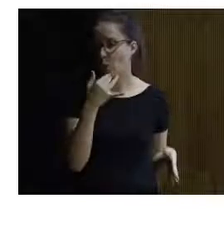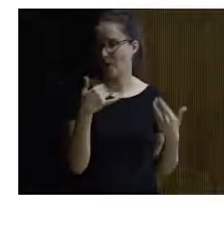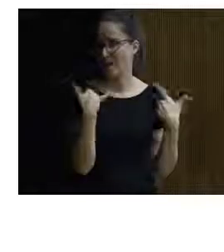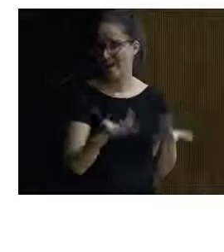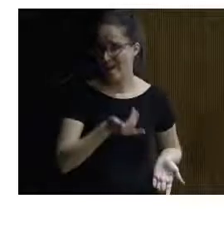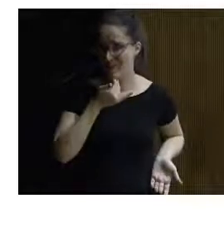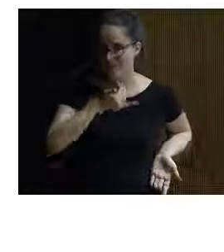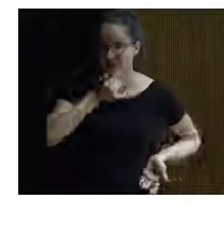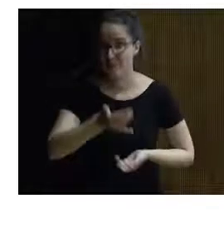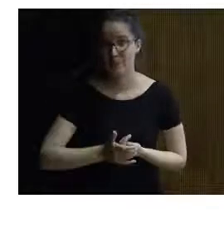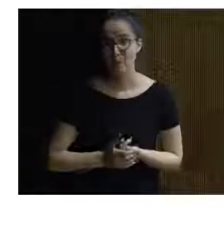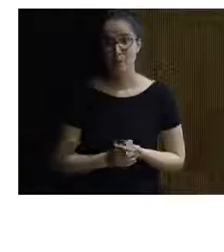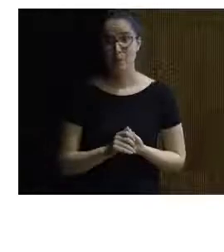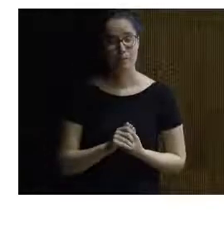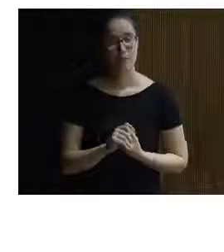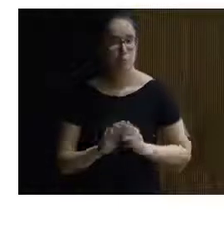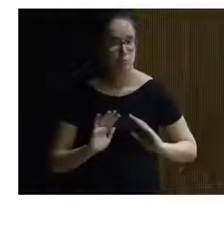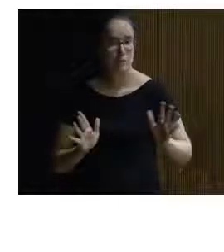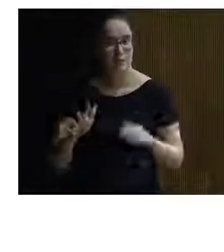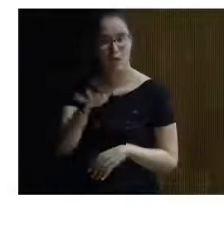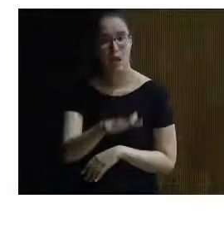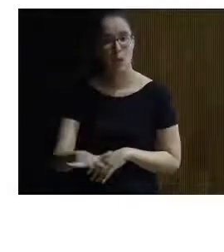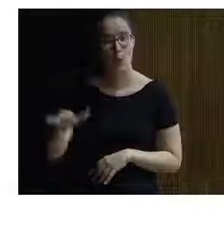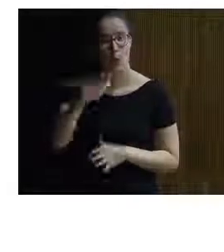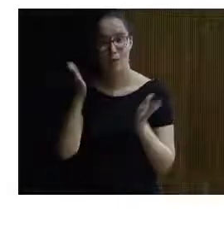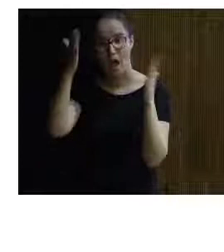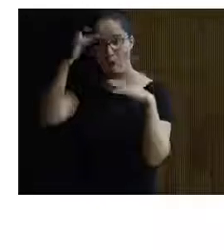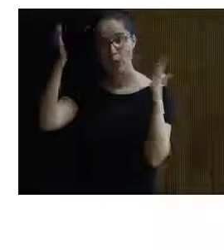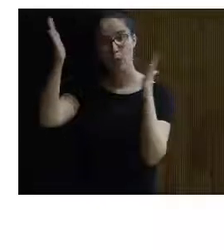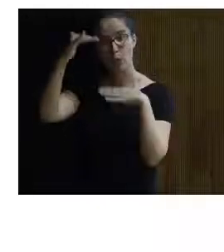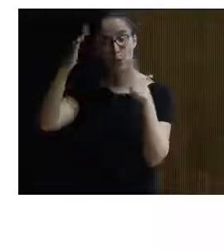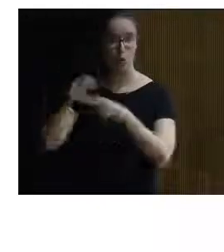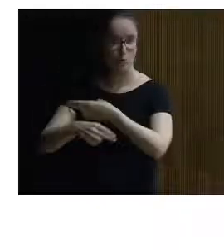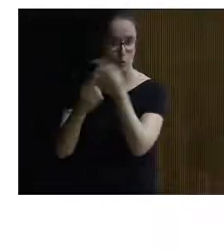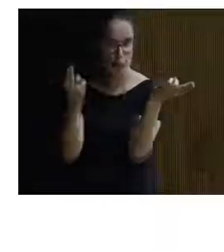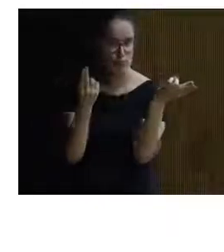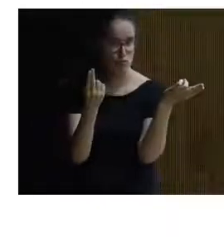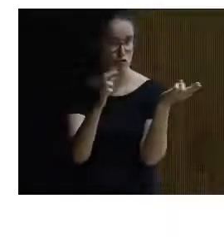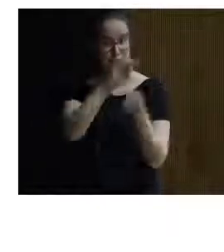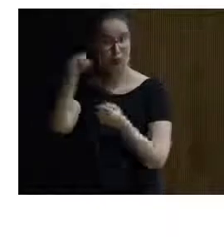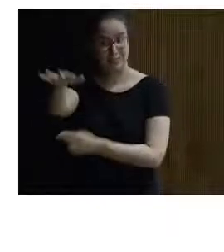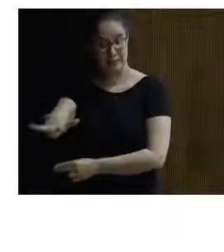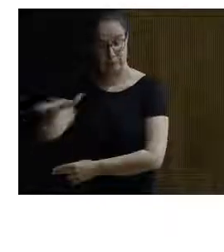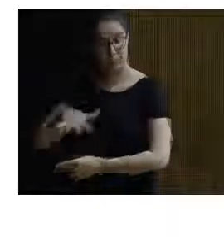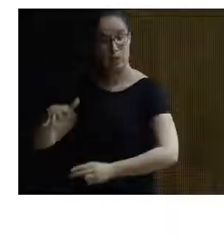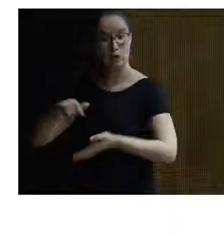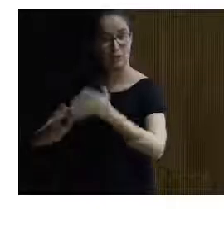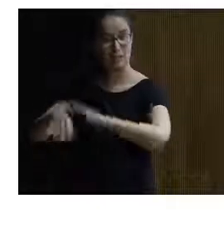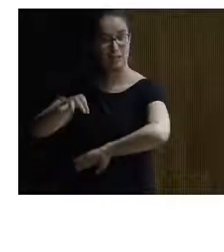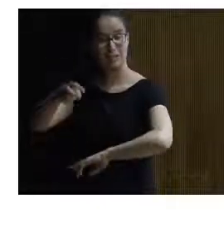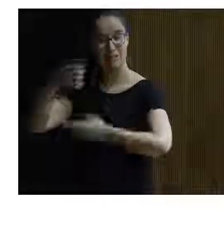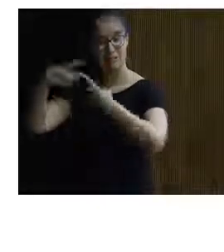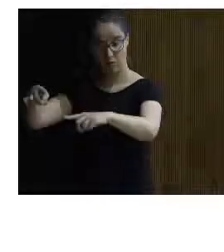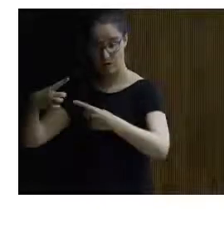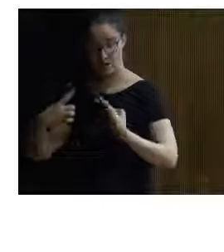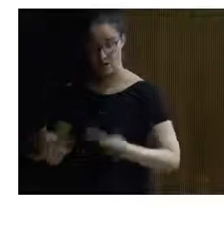y principalmente la zona de atención al público y dos espacios arquitectónicos diferentes